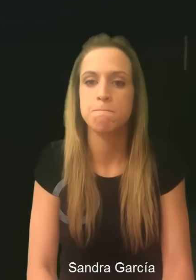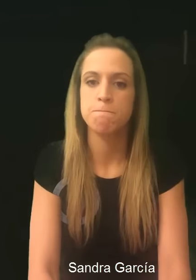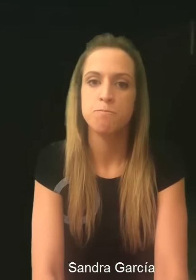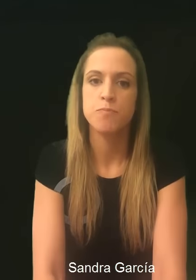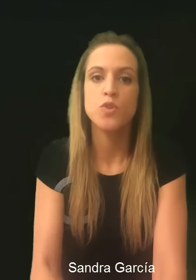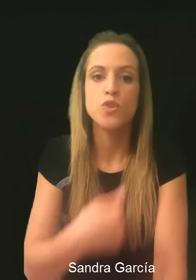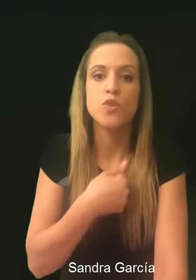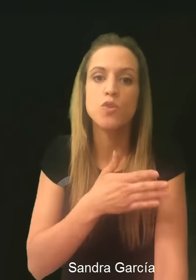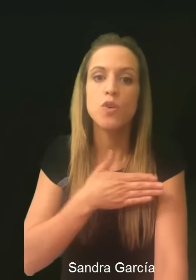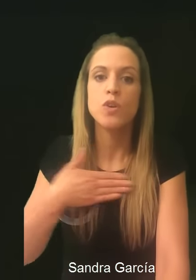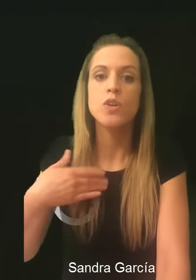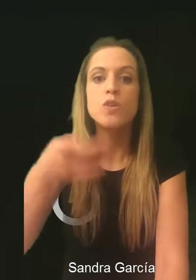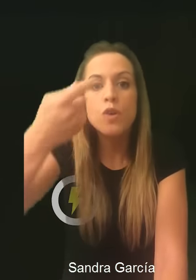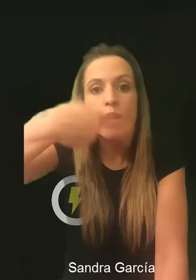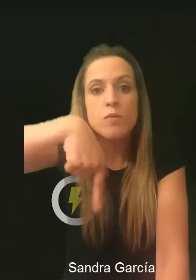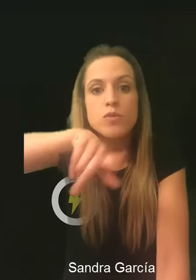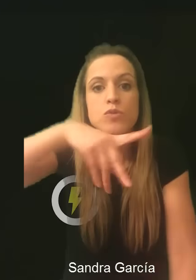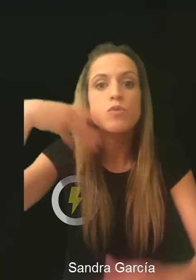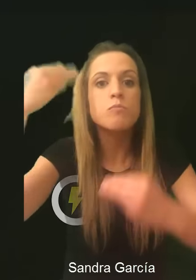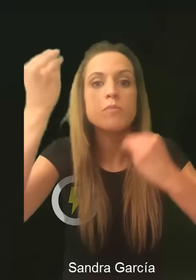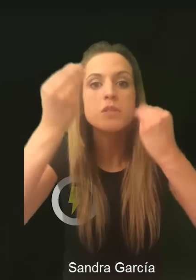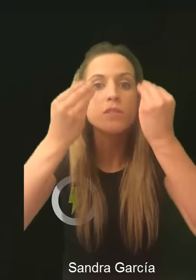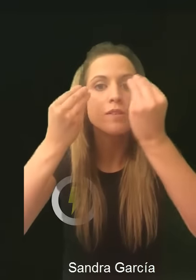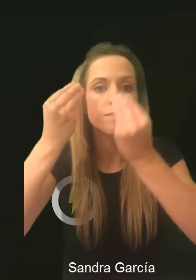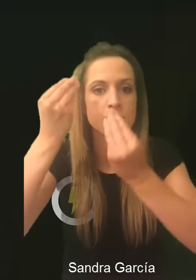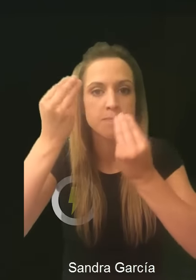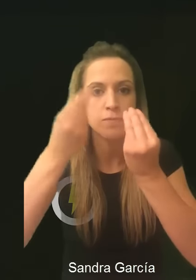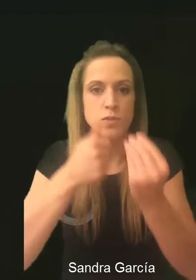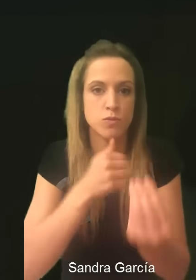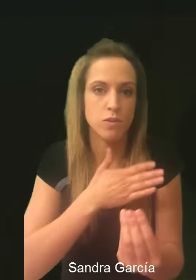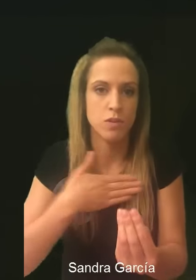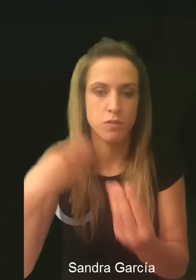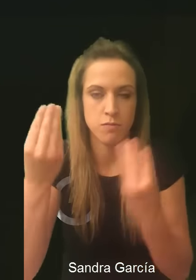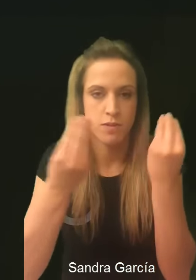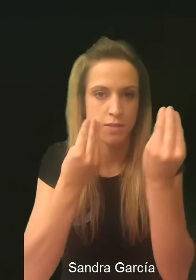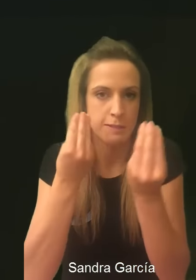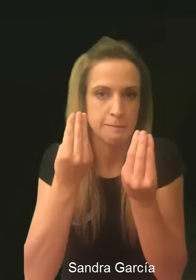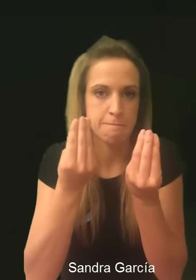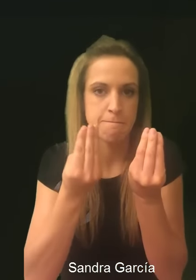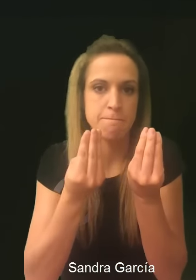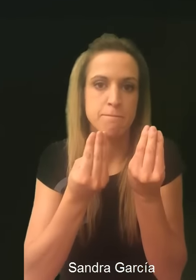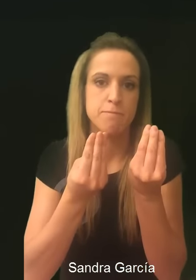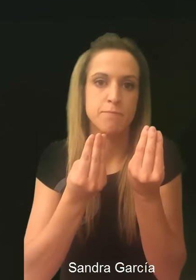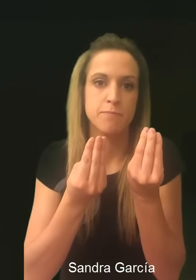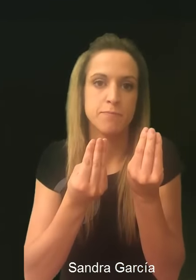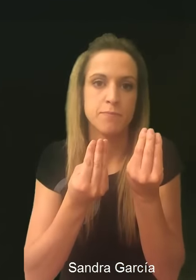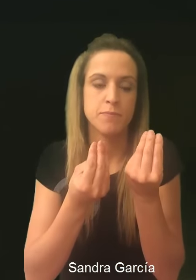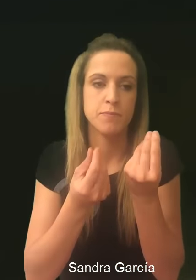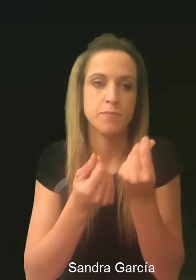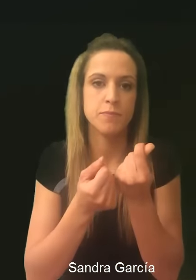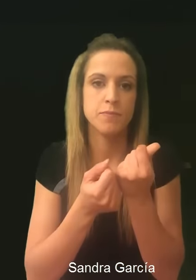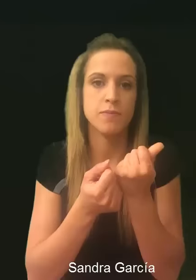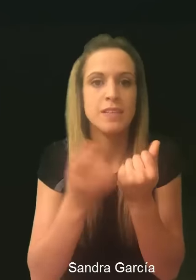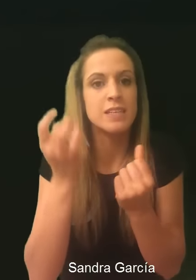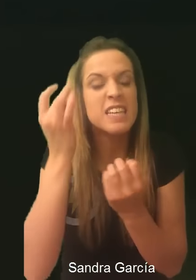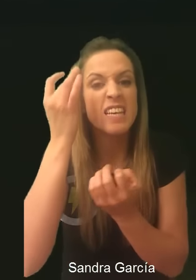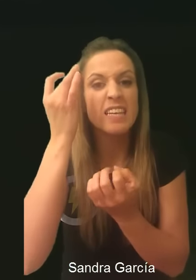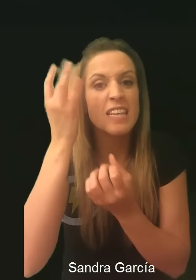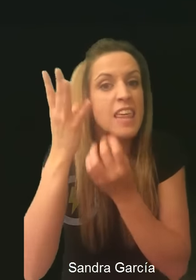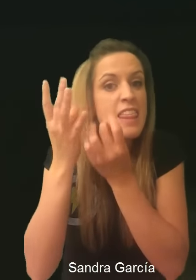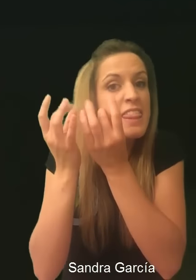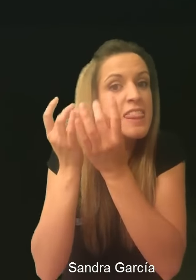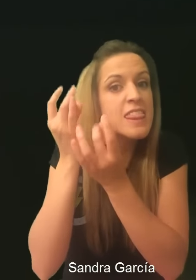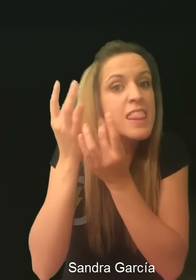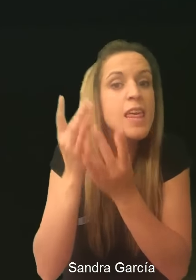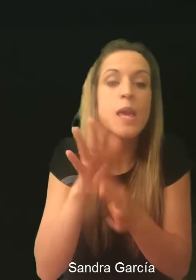vosotros en vuestras cabezas se encienda una bombilla de tipo led, si puede ser, claro, más eficiente, y os